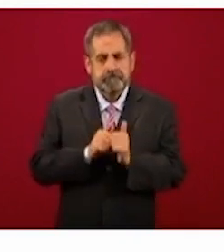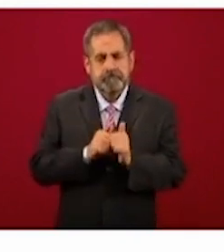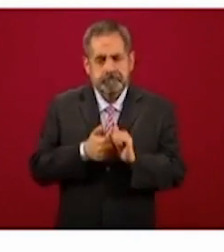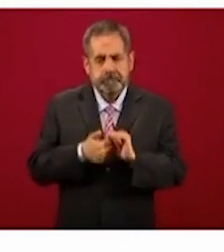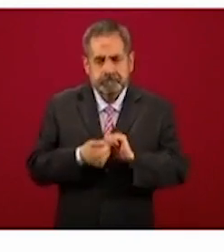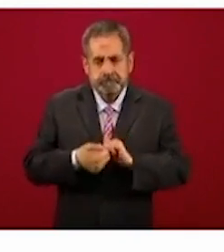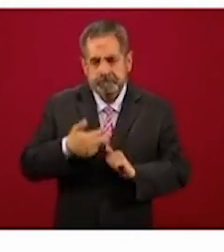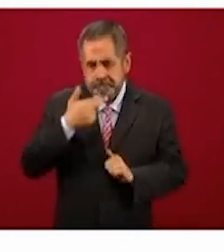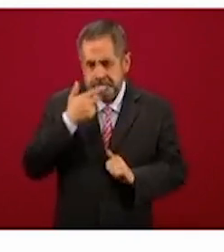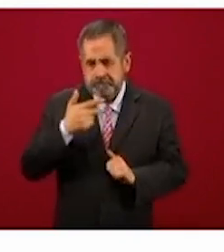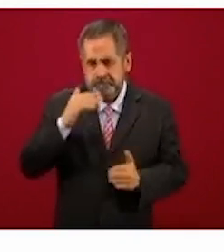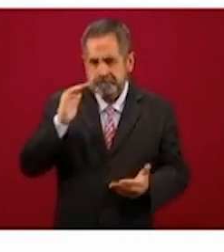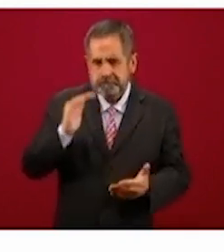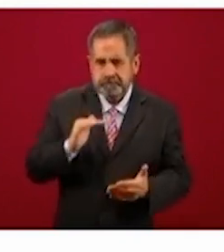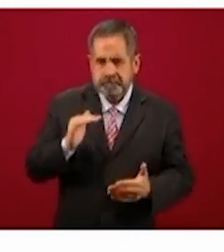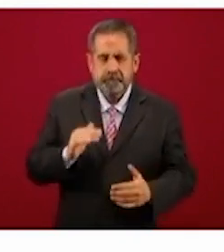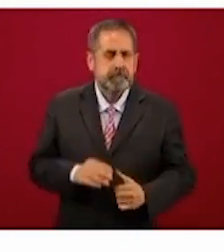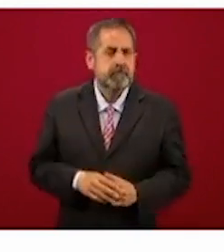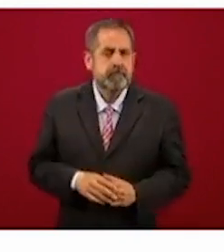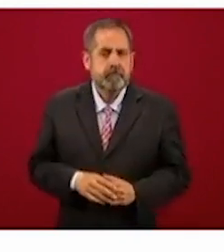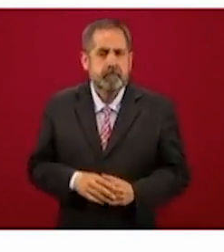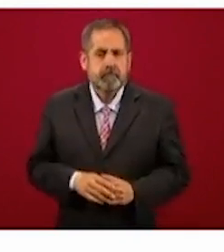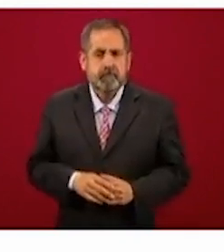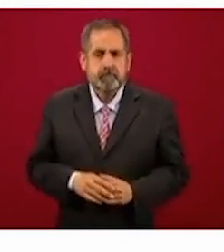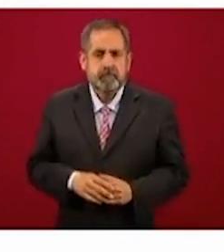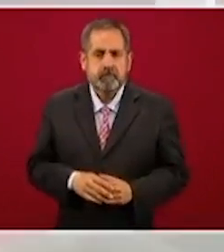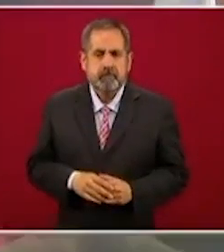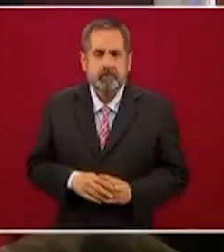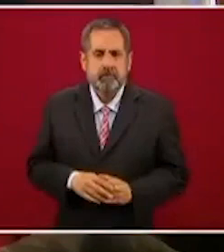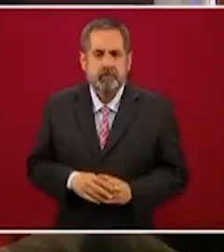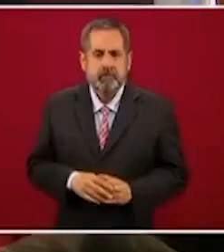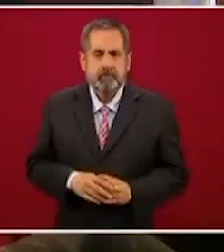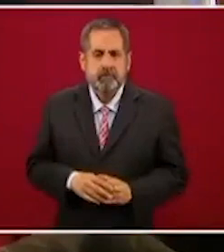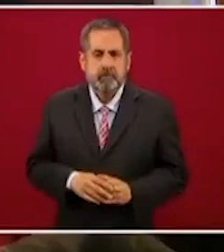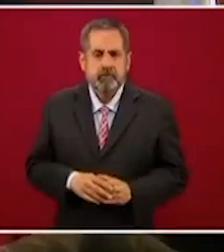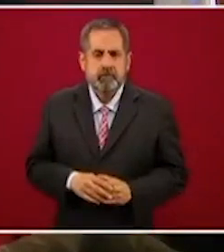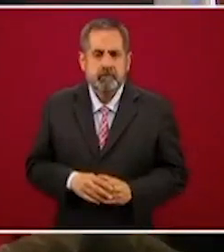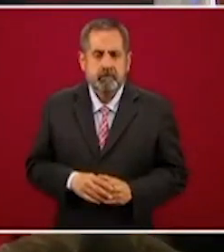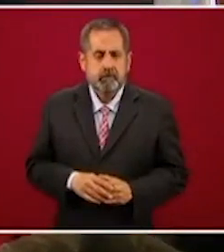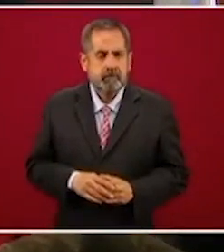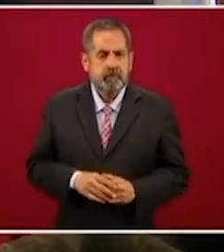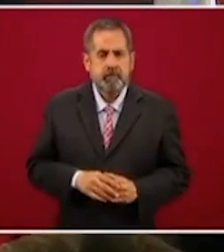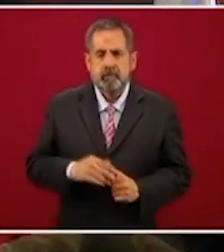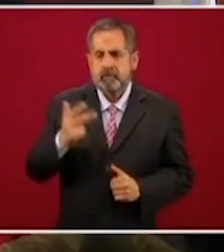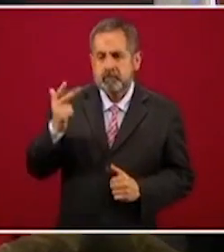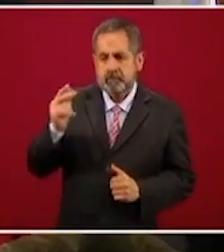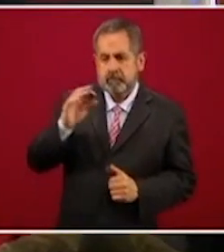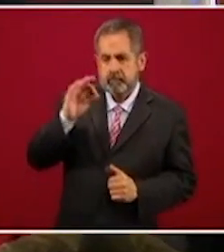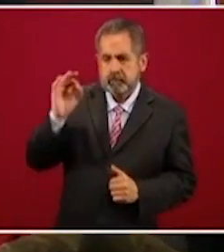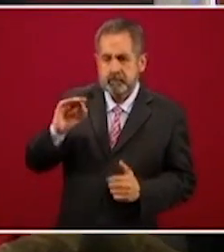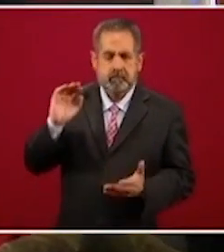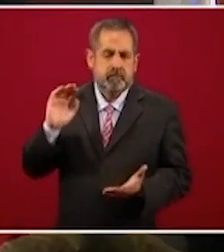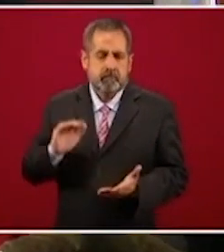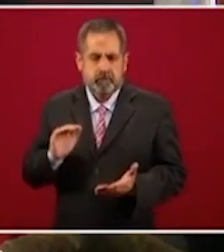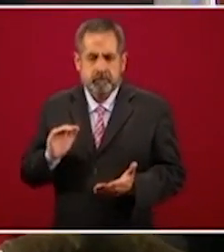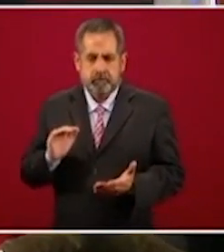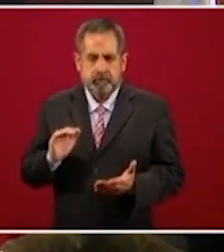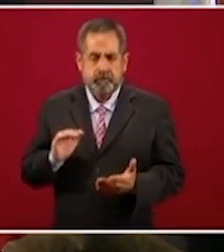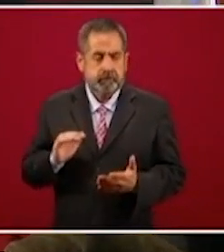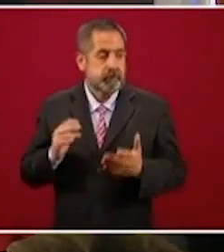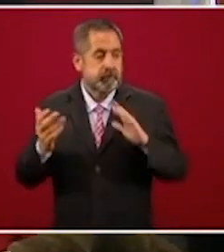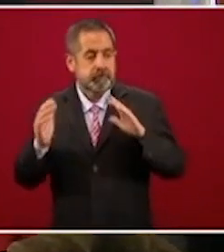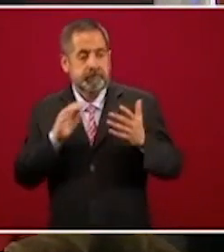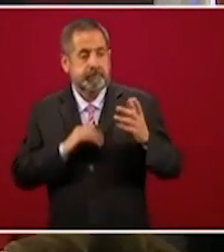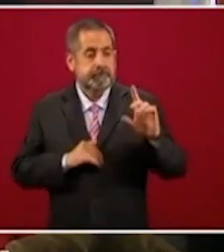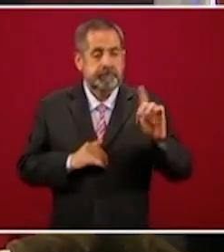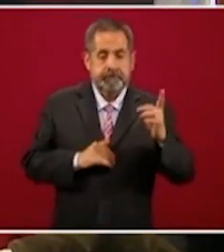adelante, es inferior en 8% respecto a diciembre